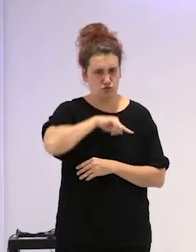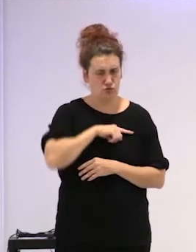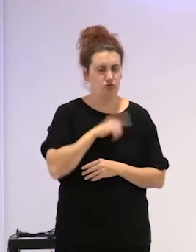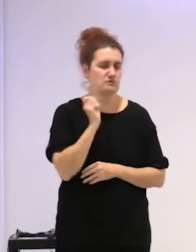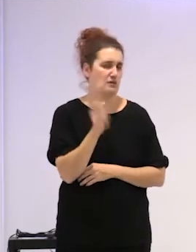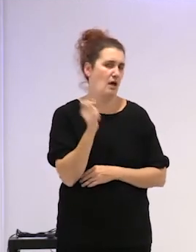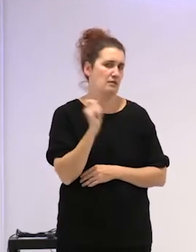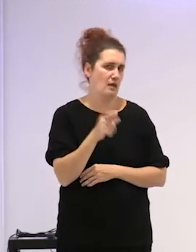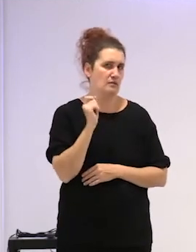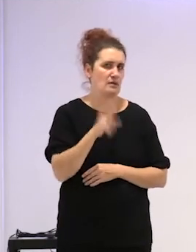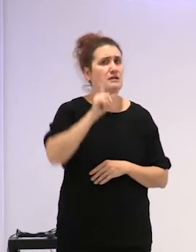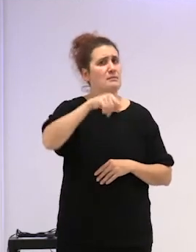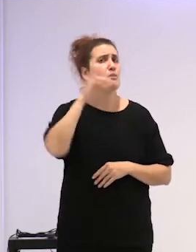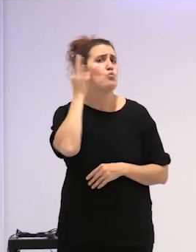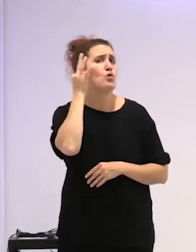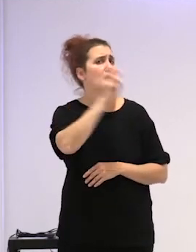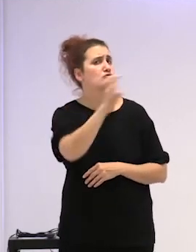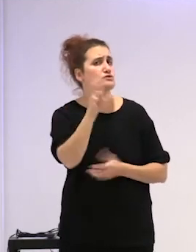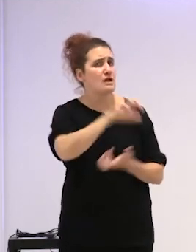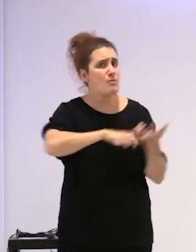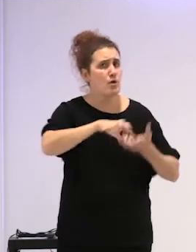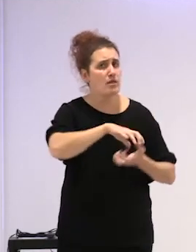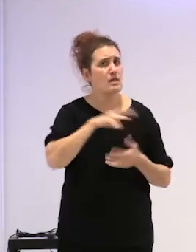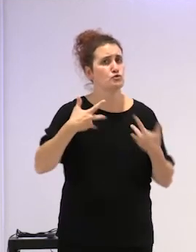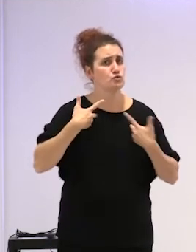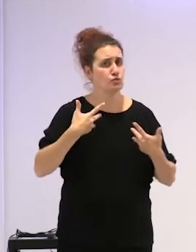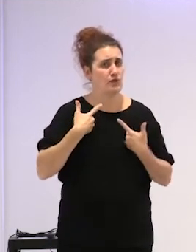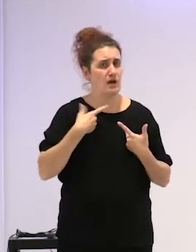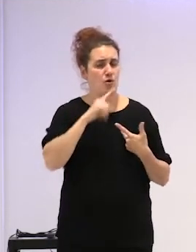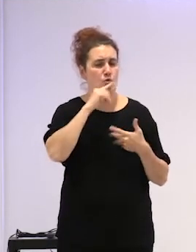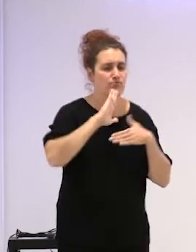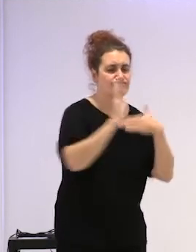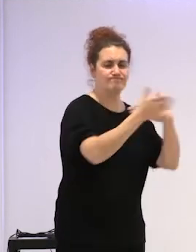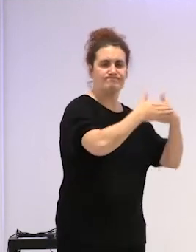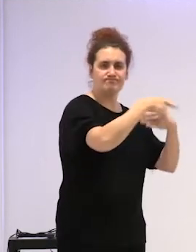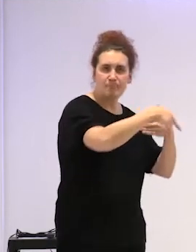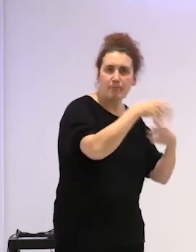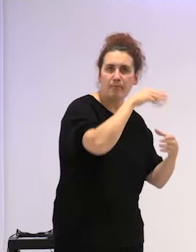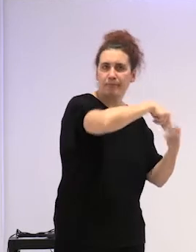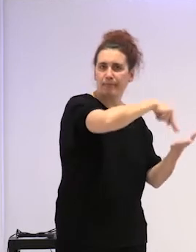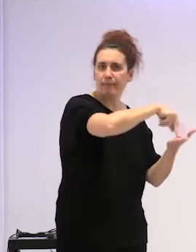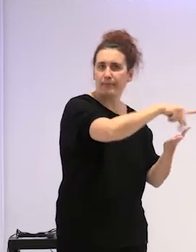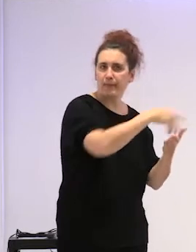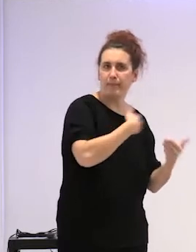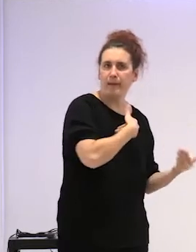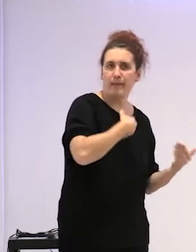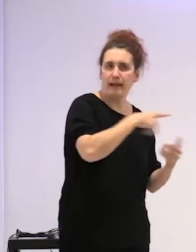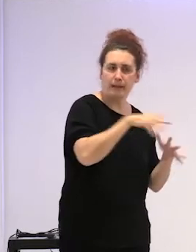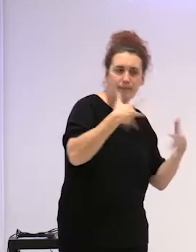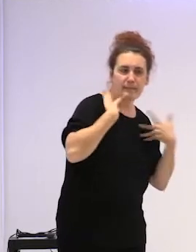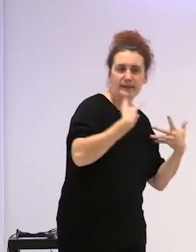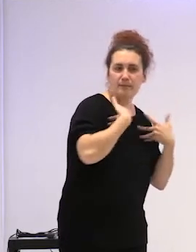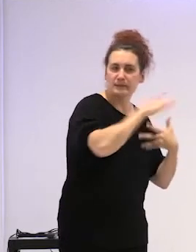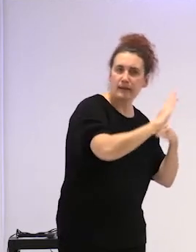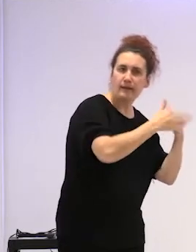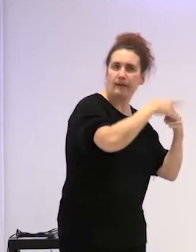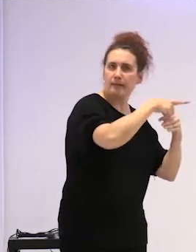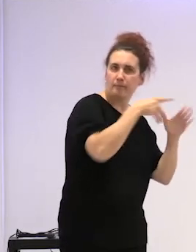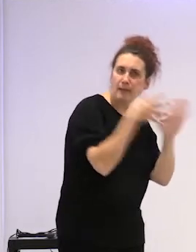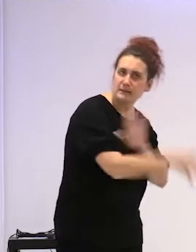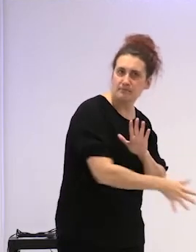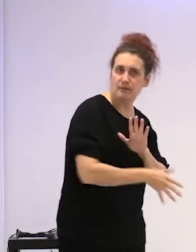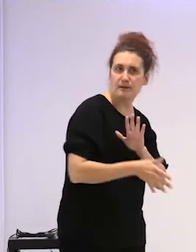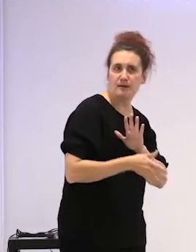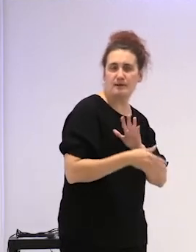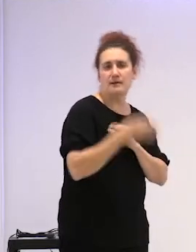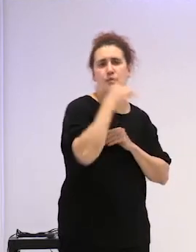con las mujeres que sufren otro tipo de violencia. Las encerramos en ese papel de víctimas y las encerramos de por vida, porque eso de alguna